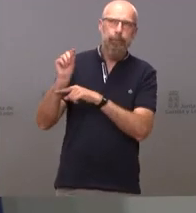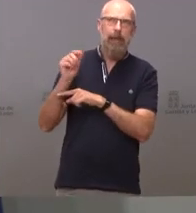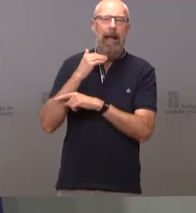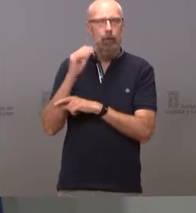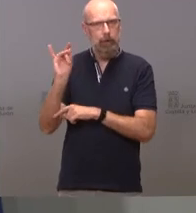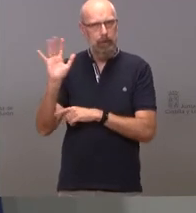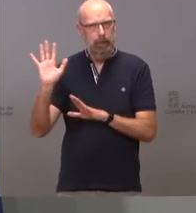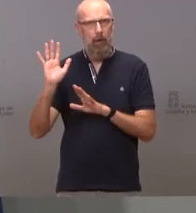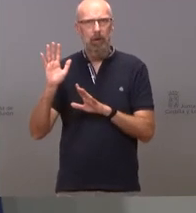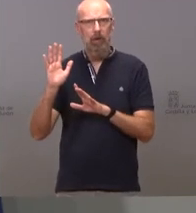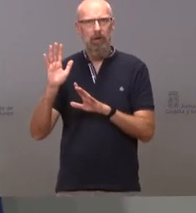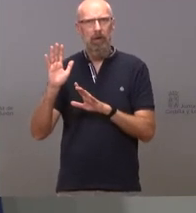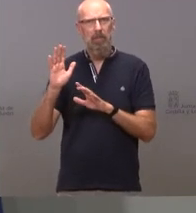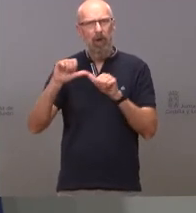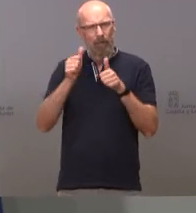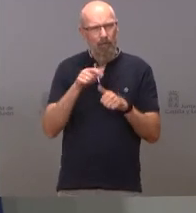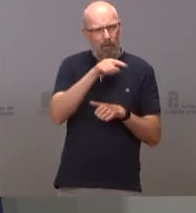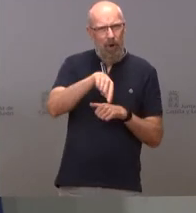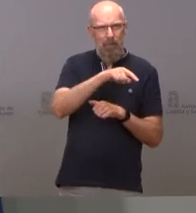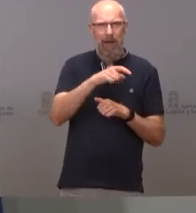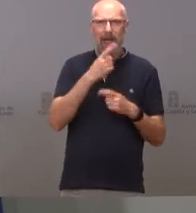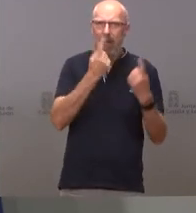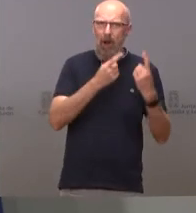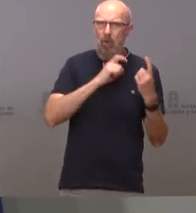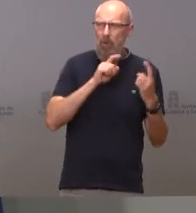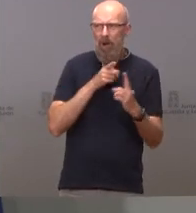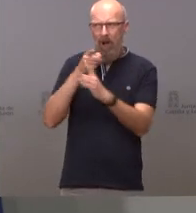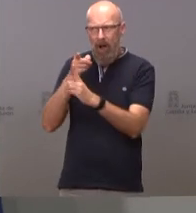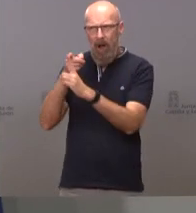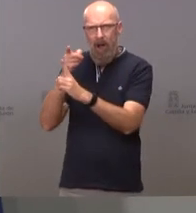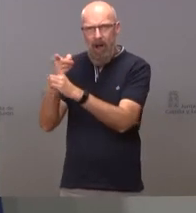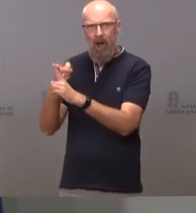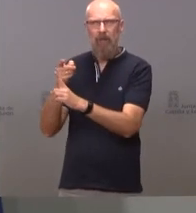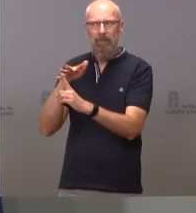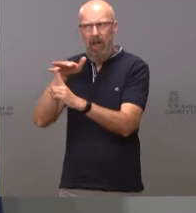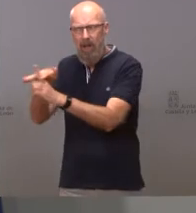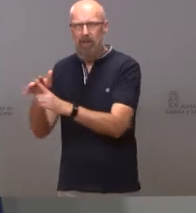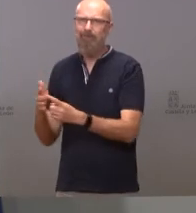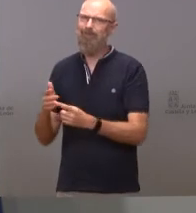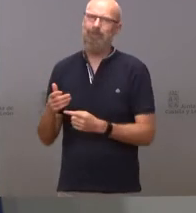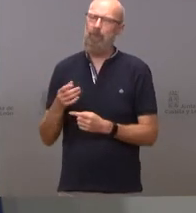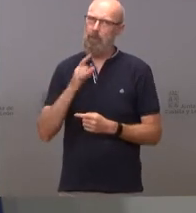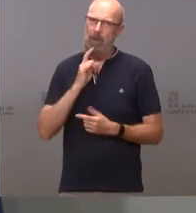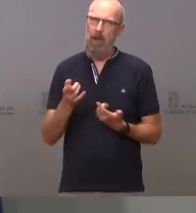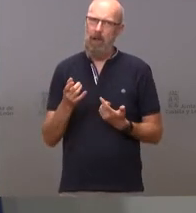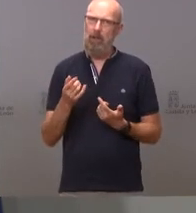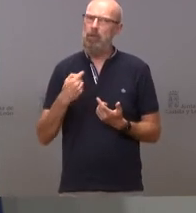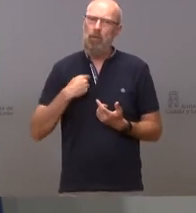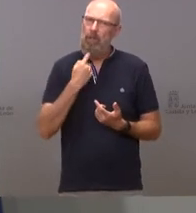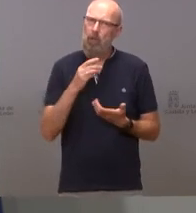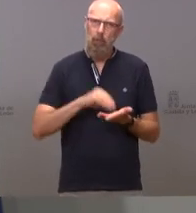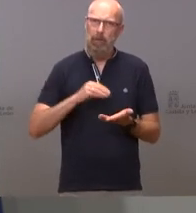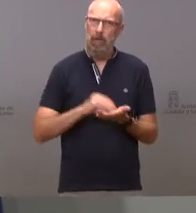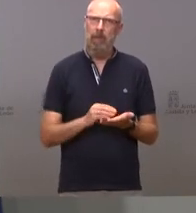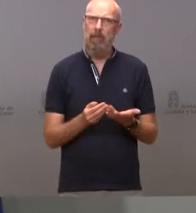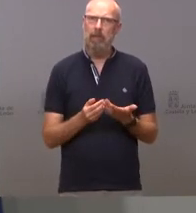es que se linche a una persona y yo procuro huir de eso yo lo he dicho muchas veces en mi partido con la gente que se va y